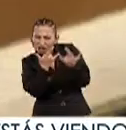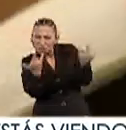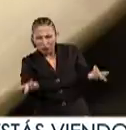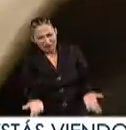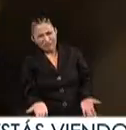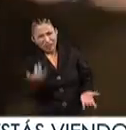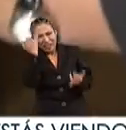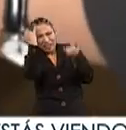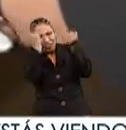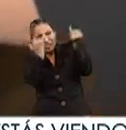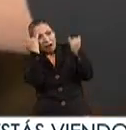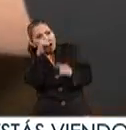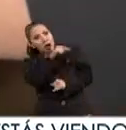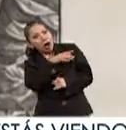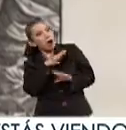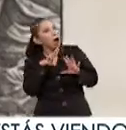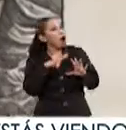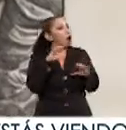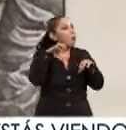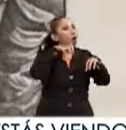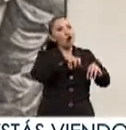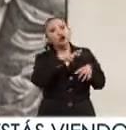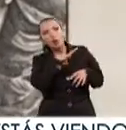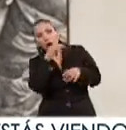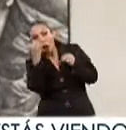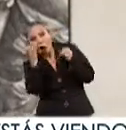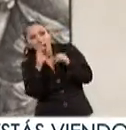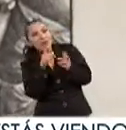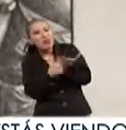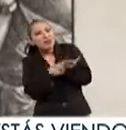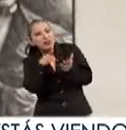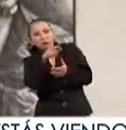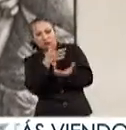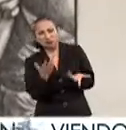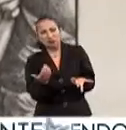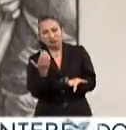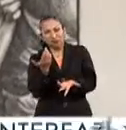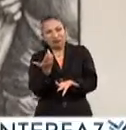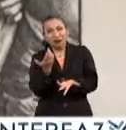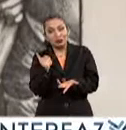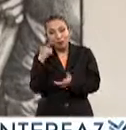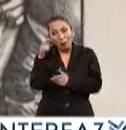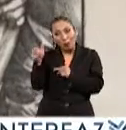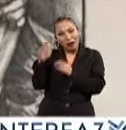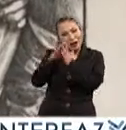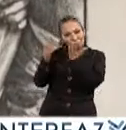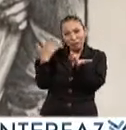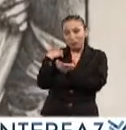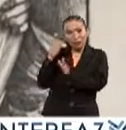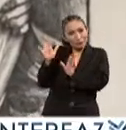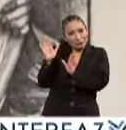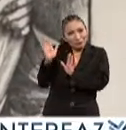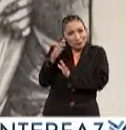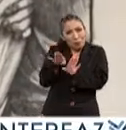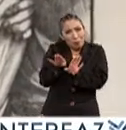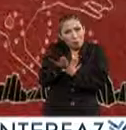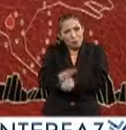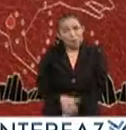llegan a inventarse estas ideas o estas nociones de monstruosidad. Yo encontré esos libros muy fascinantes.